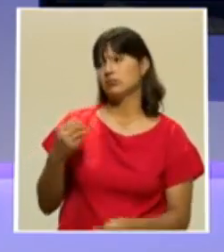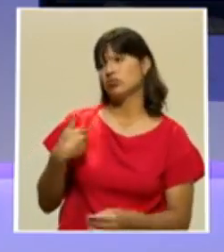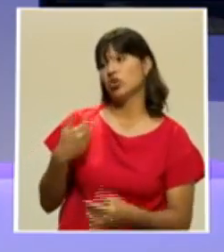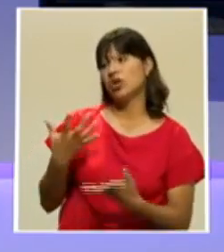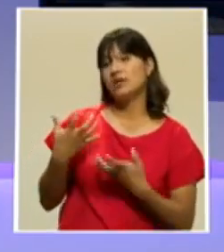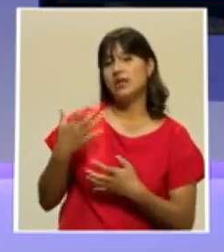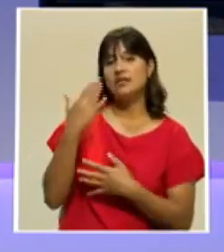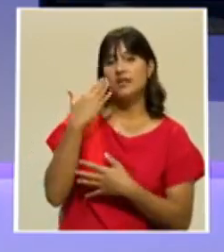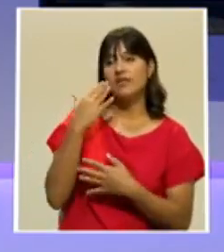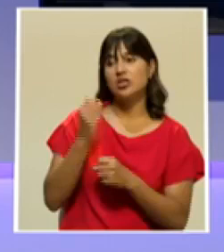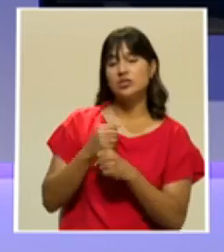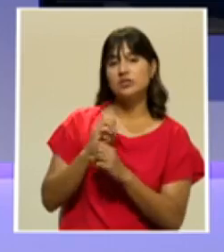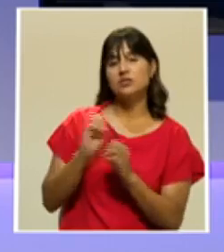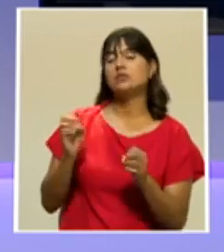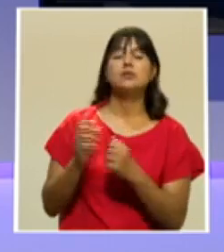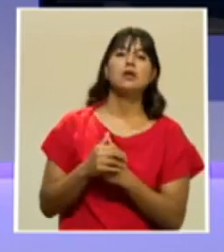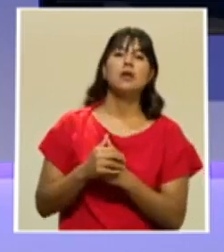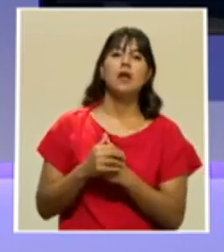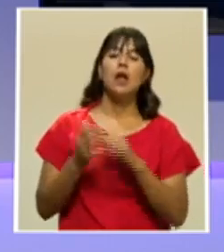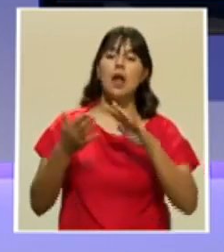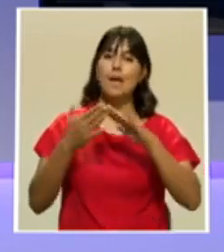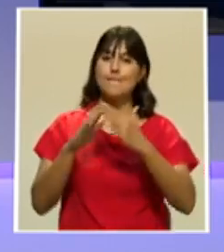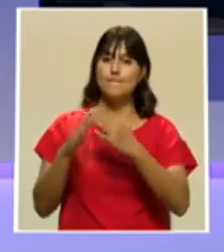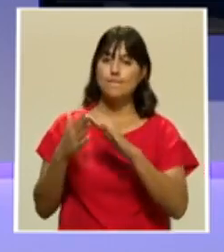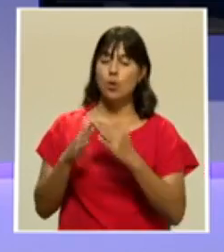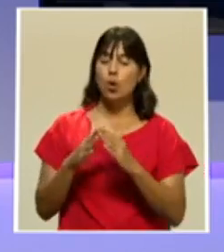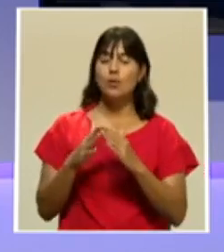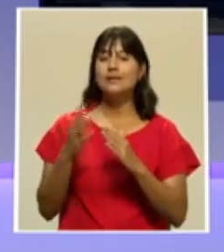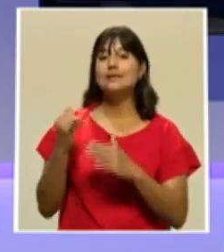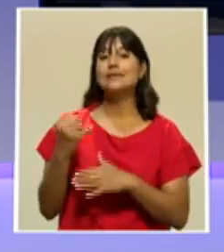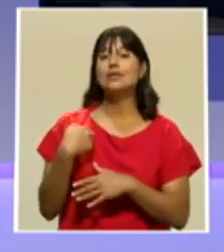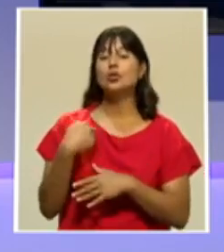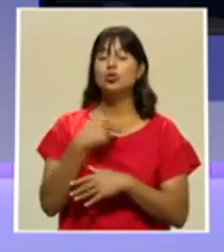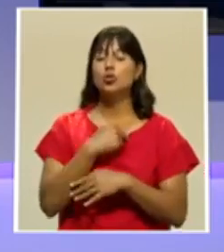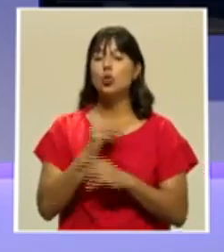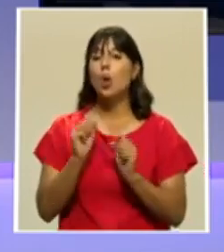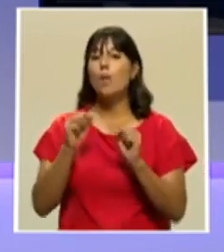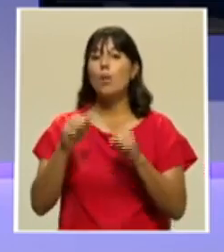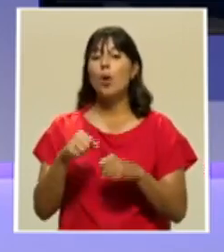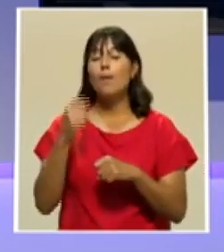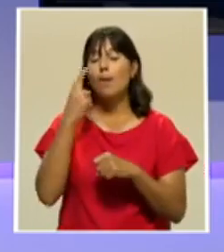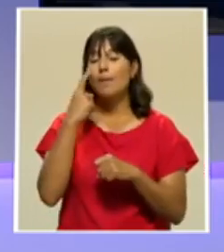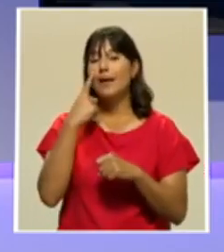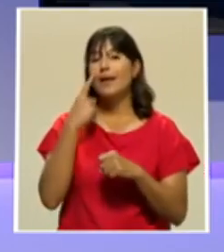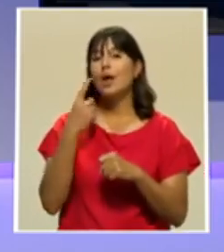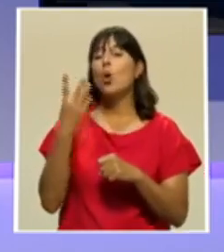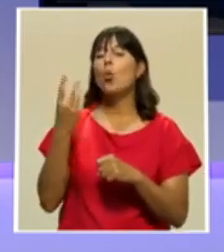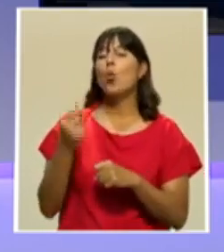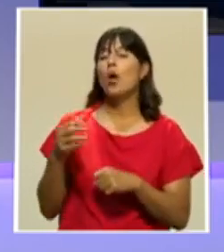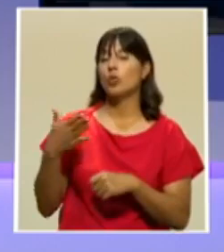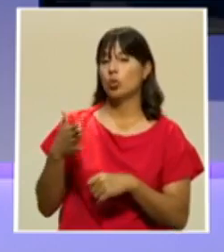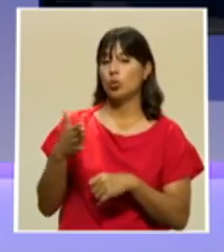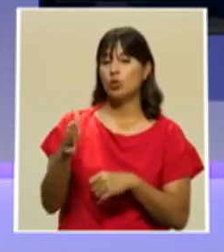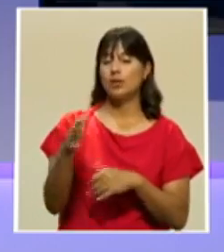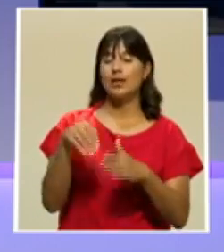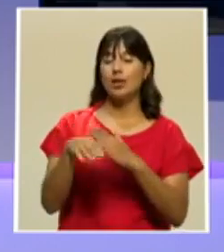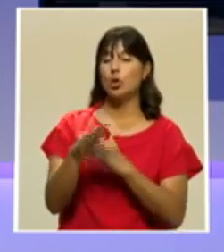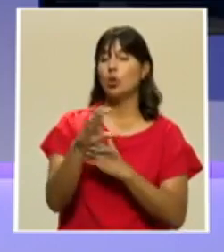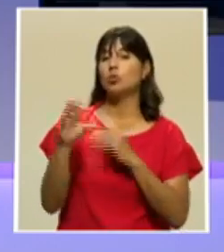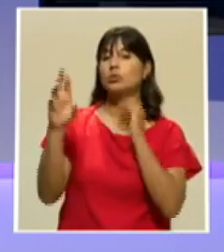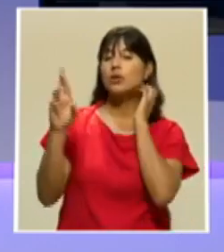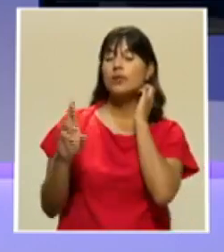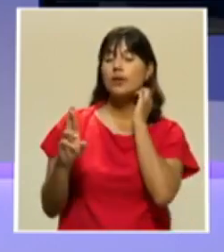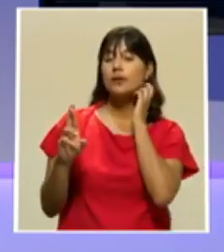Las poblaciones, si podemos medir el estado de las poblaciones por la cantidad de pescado que ingresa a nuestros puertos,